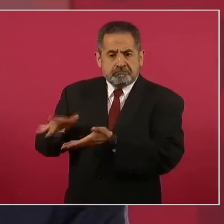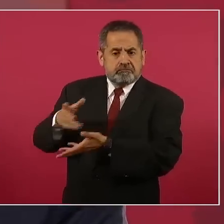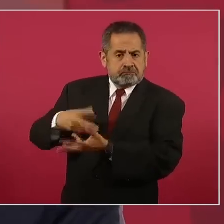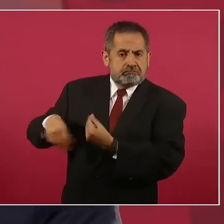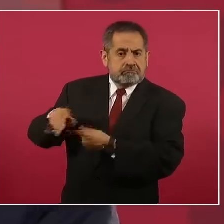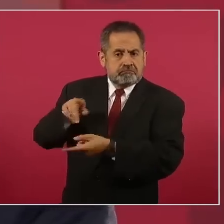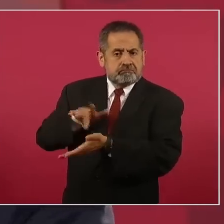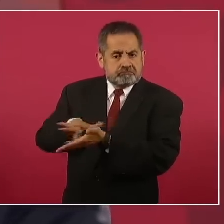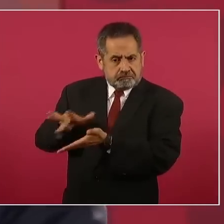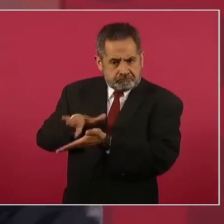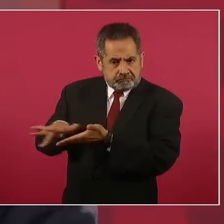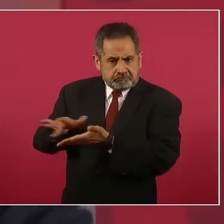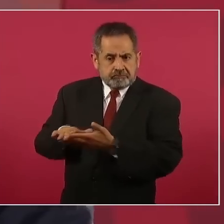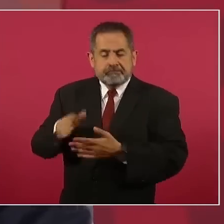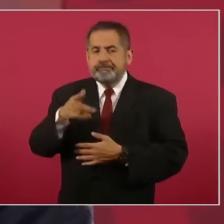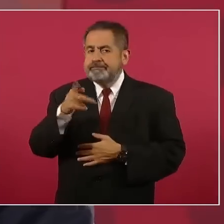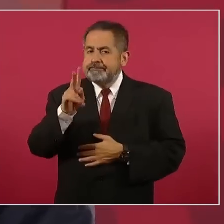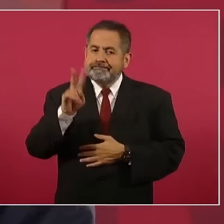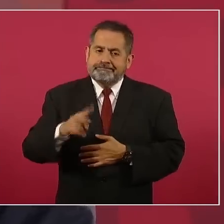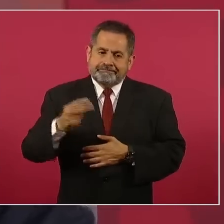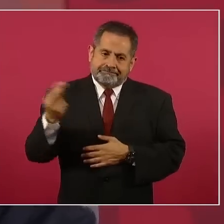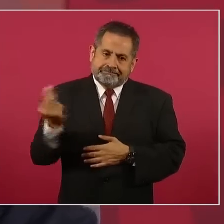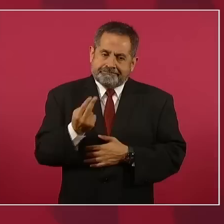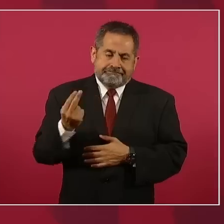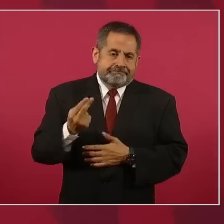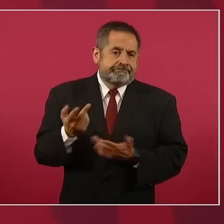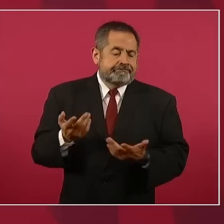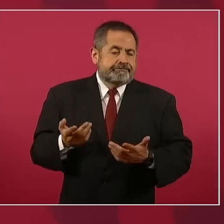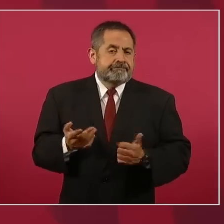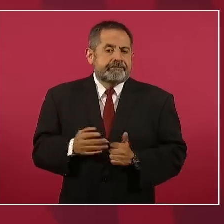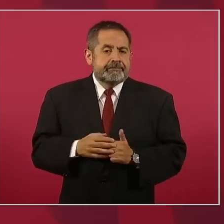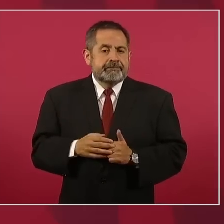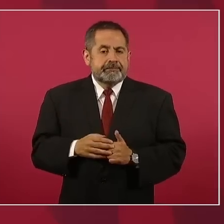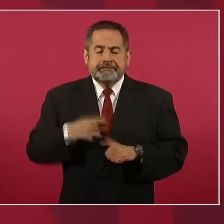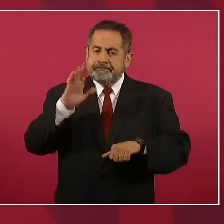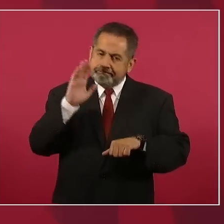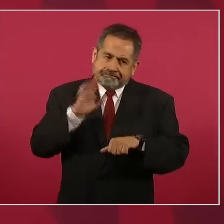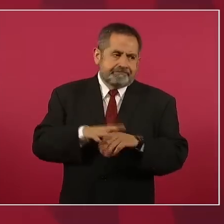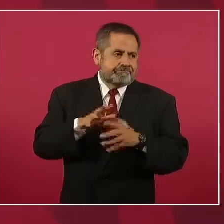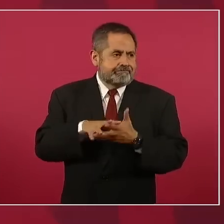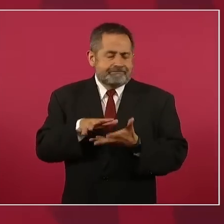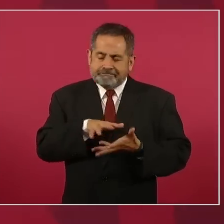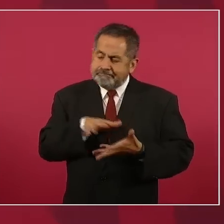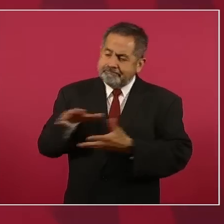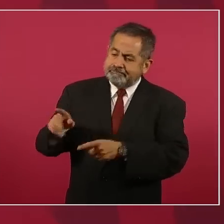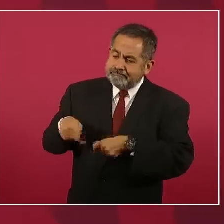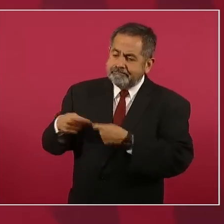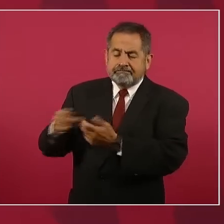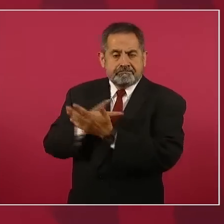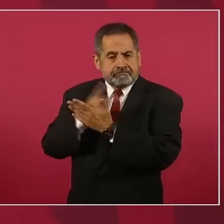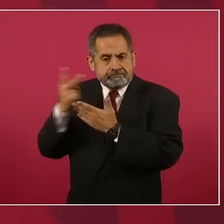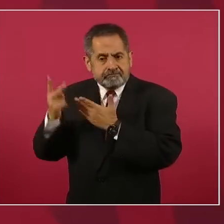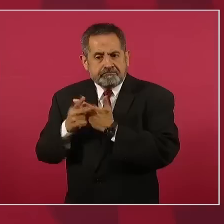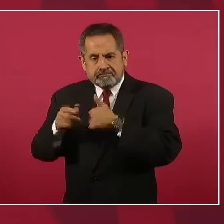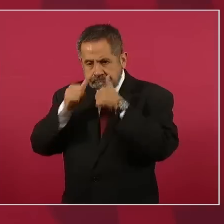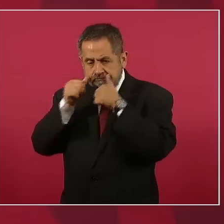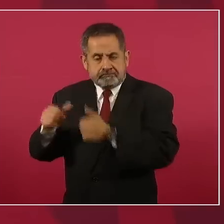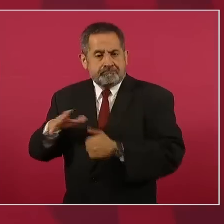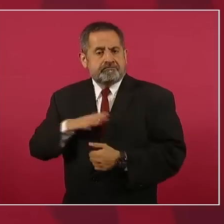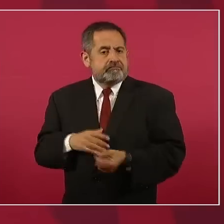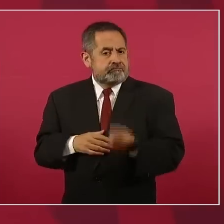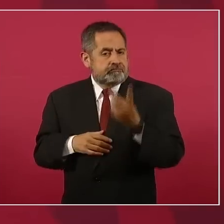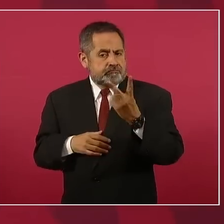se requiere que se amplíen esos programas. Son dos